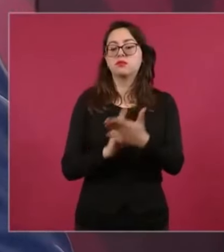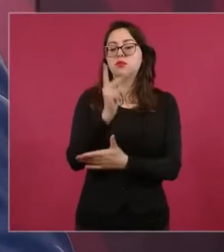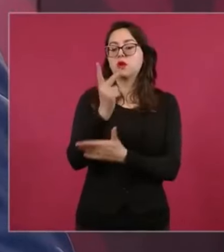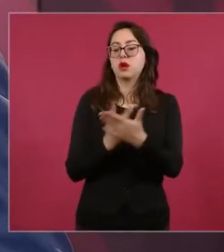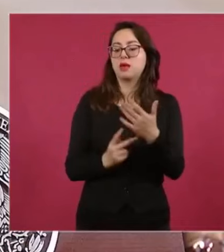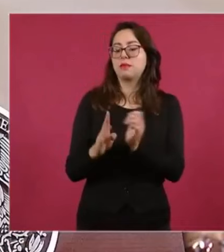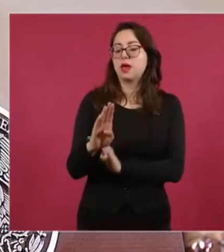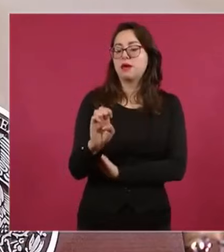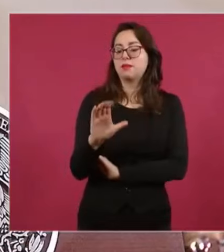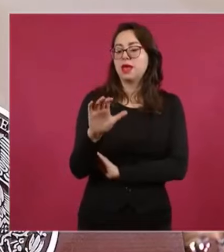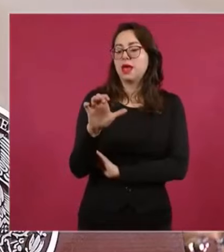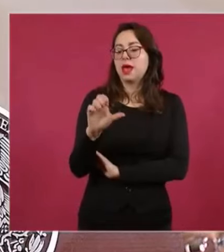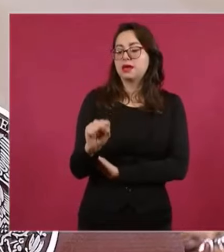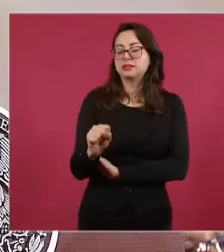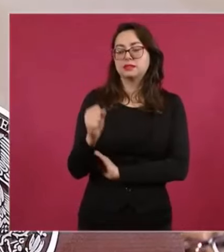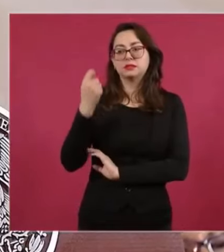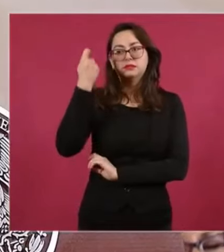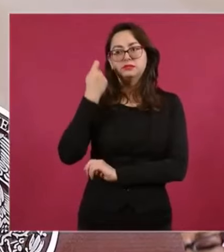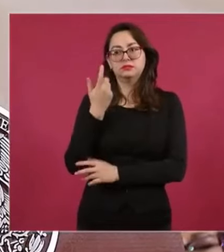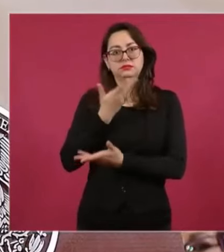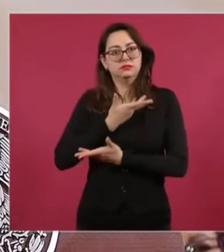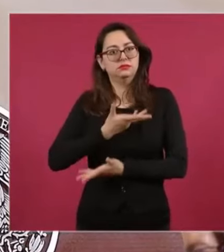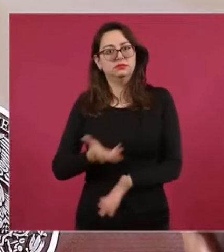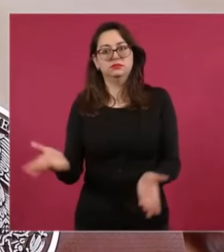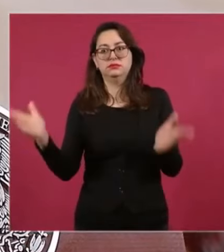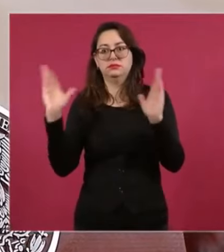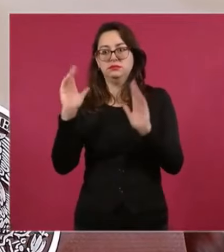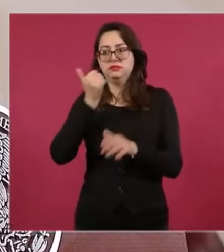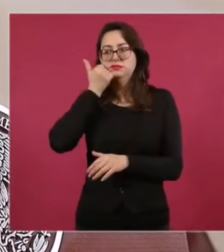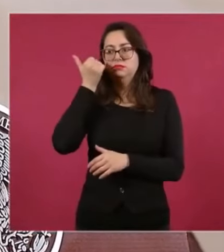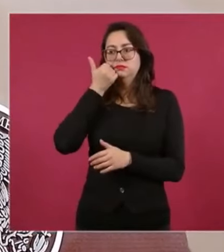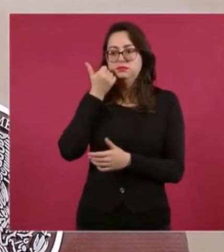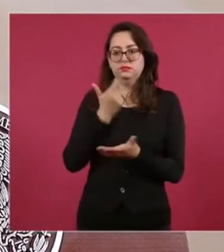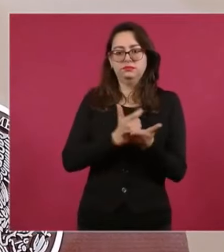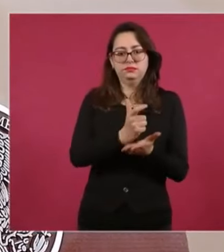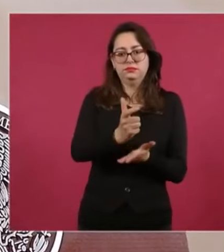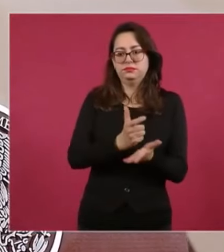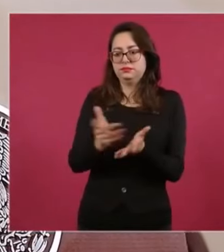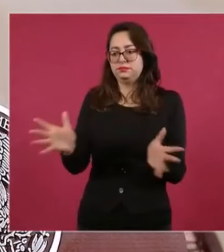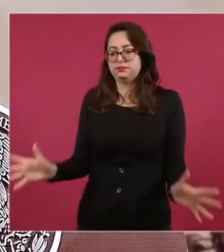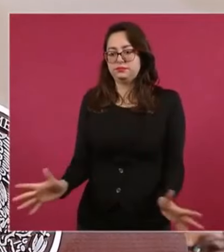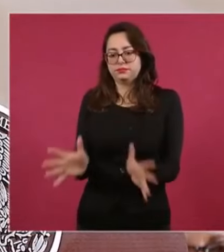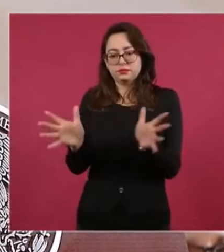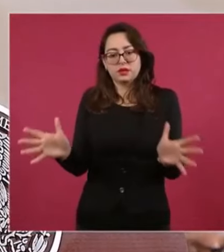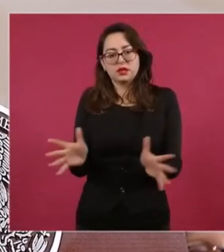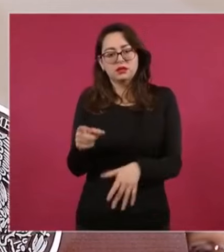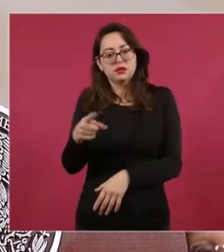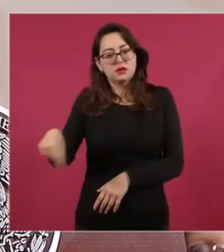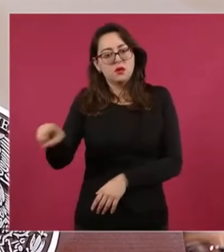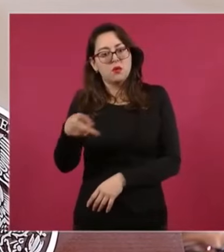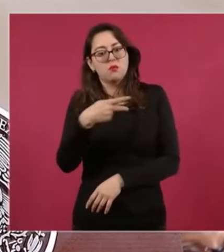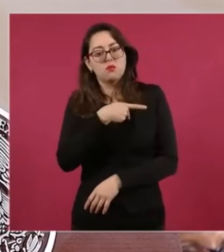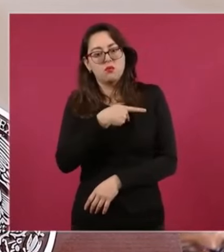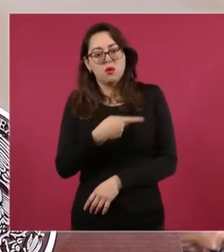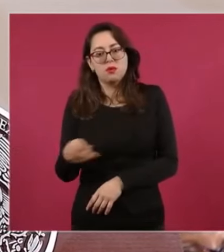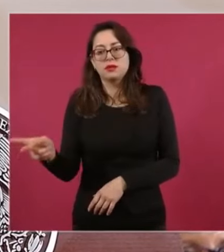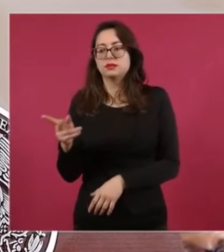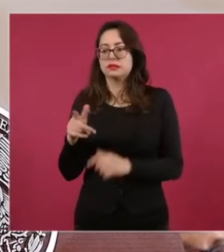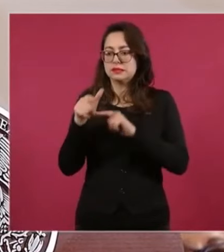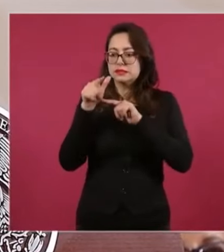por el número de estudiantes pobres que se benefician